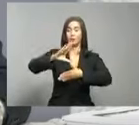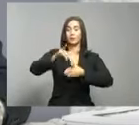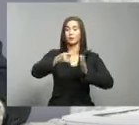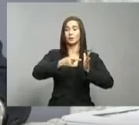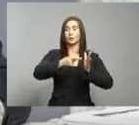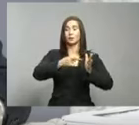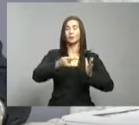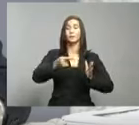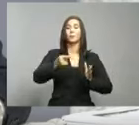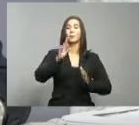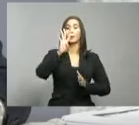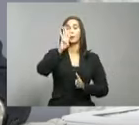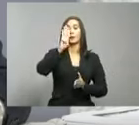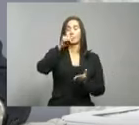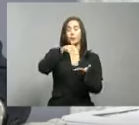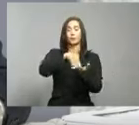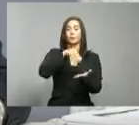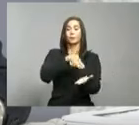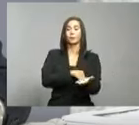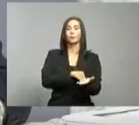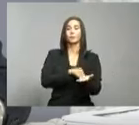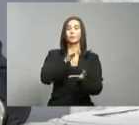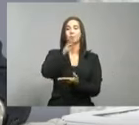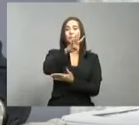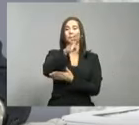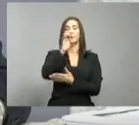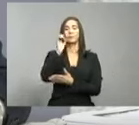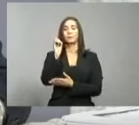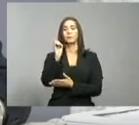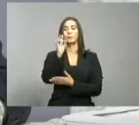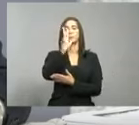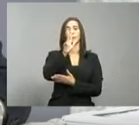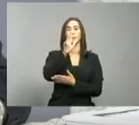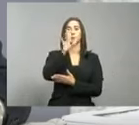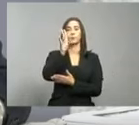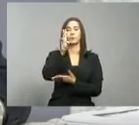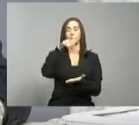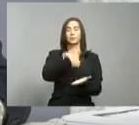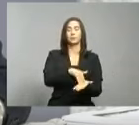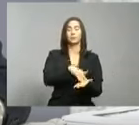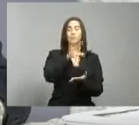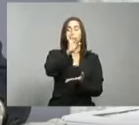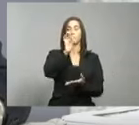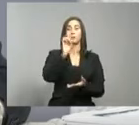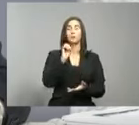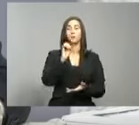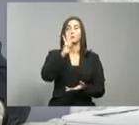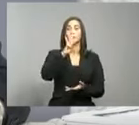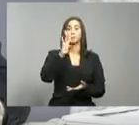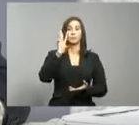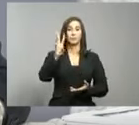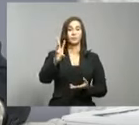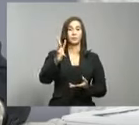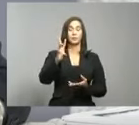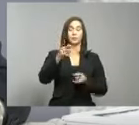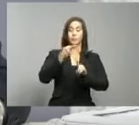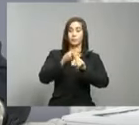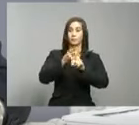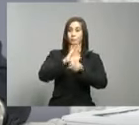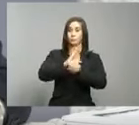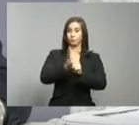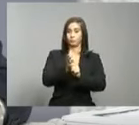reportado 4.437.946 casos